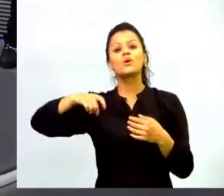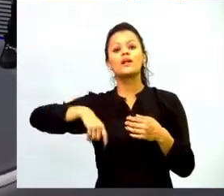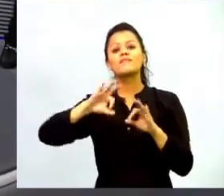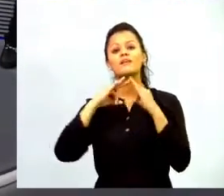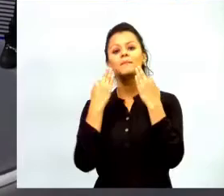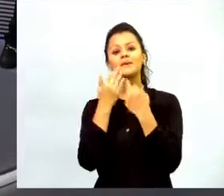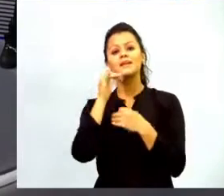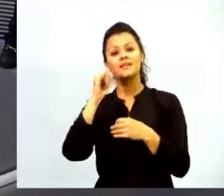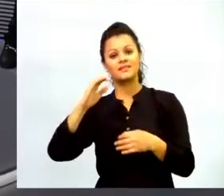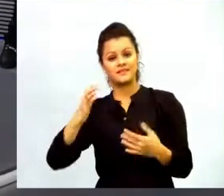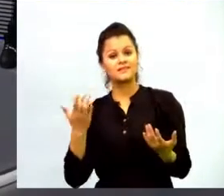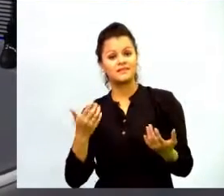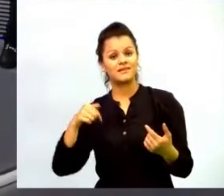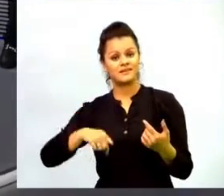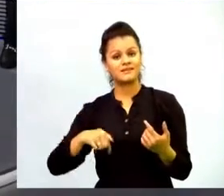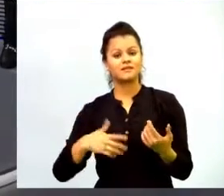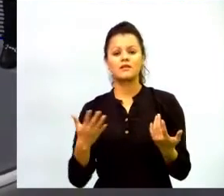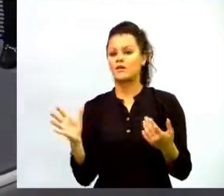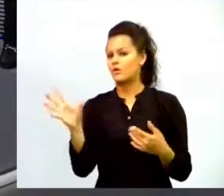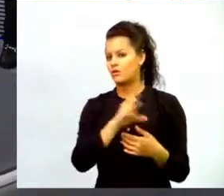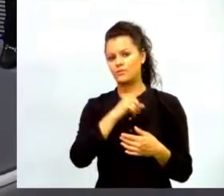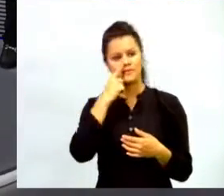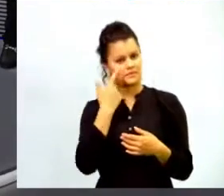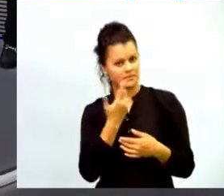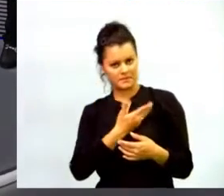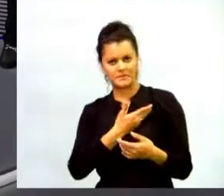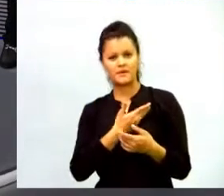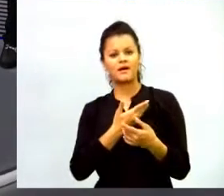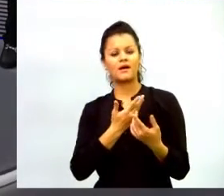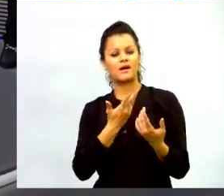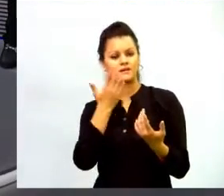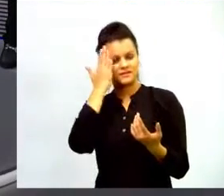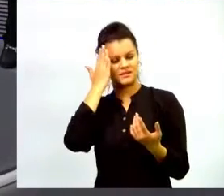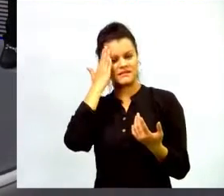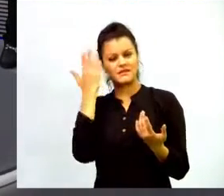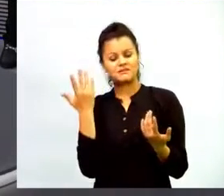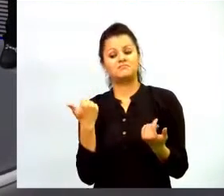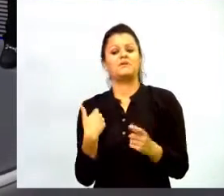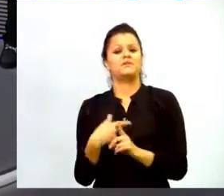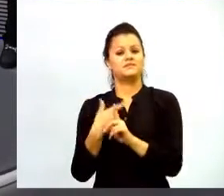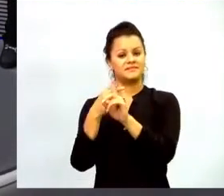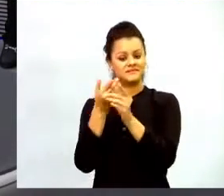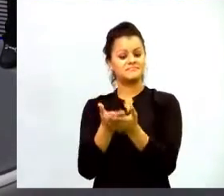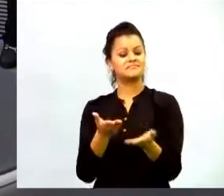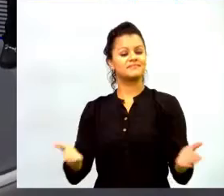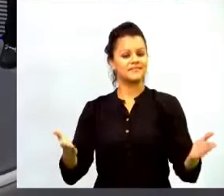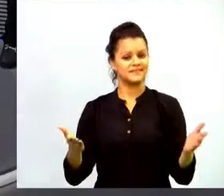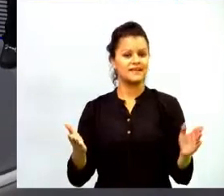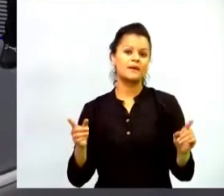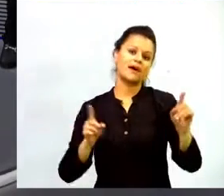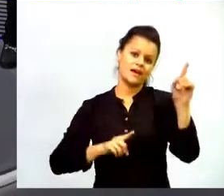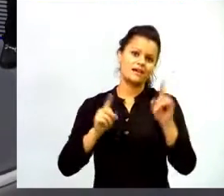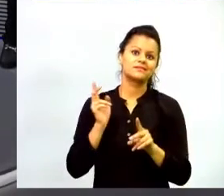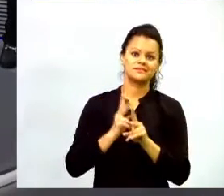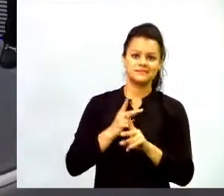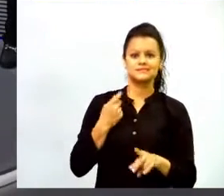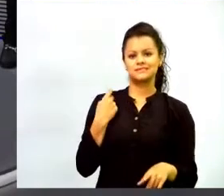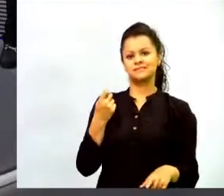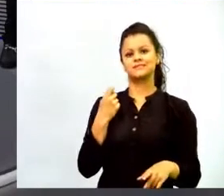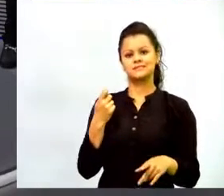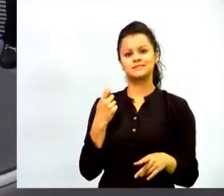todos los padres de familia conocen las ventajas de estos elementos pero también los riesgos para poder